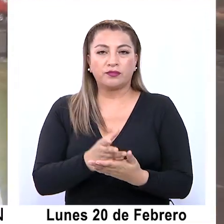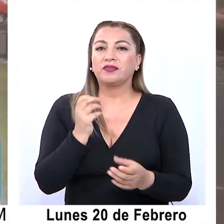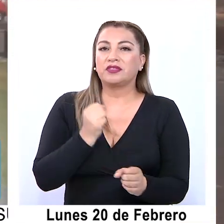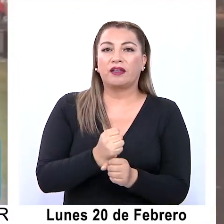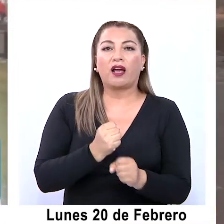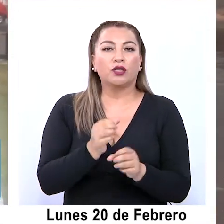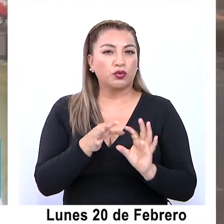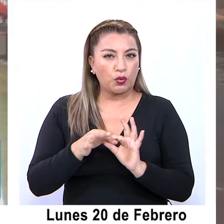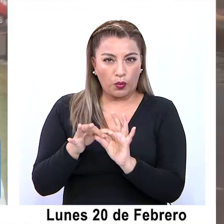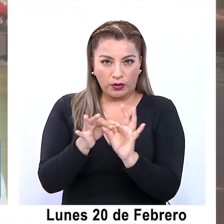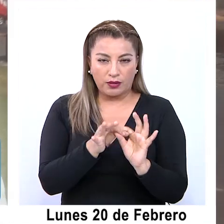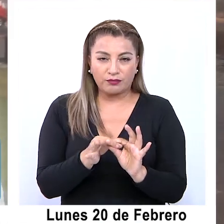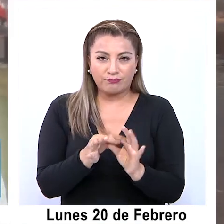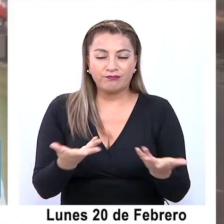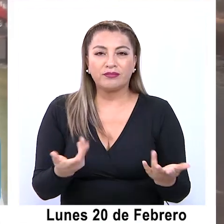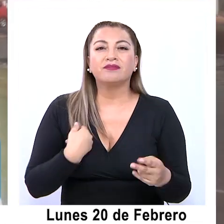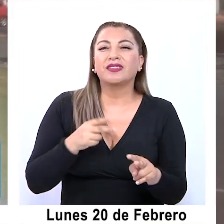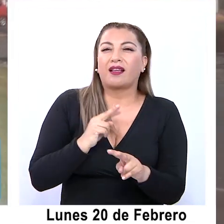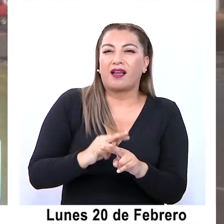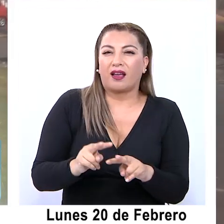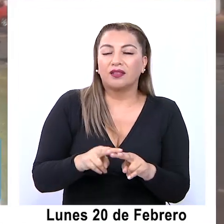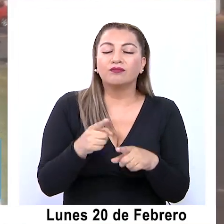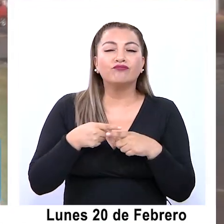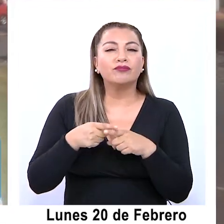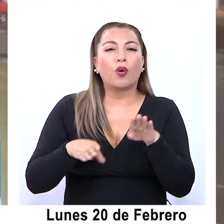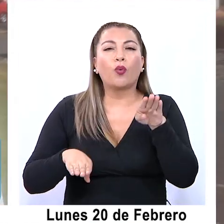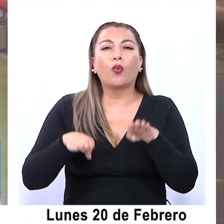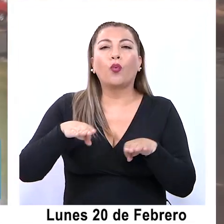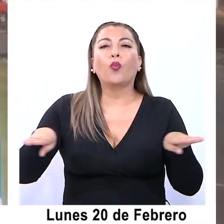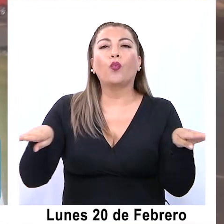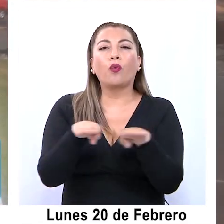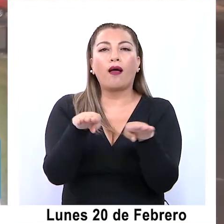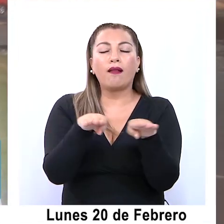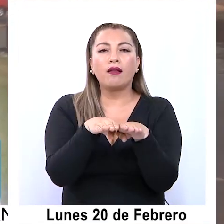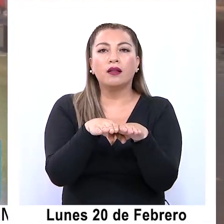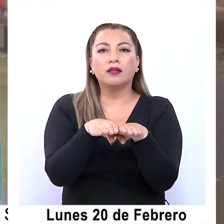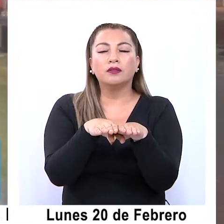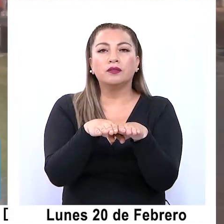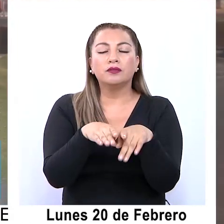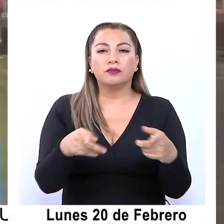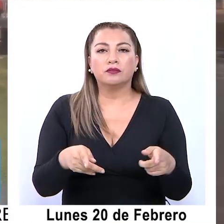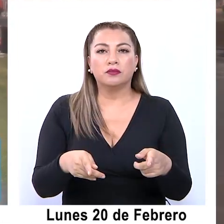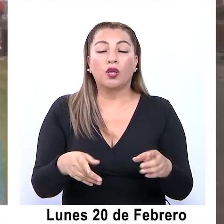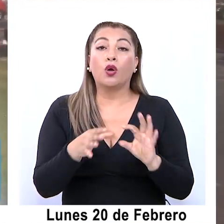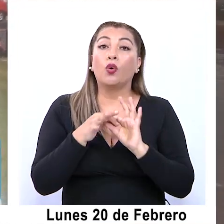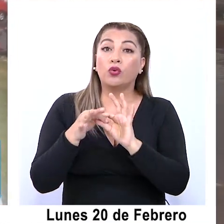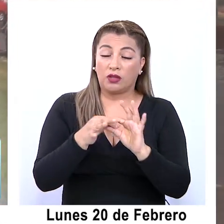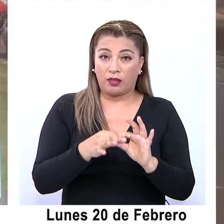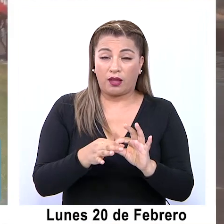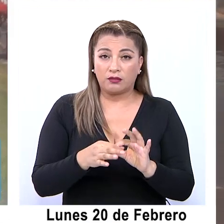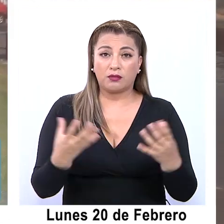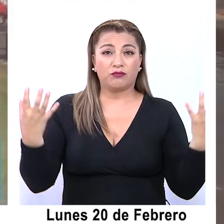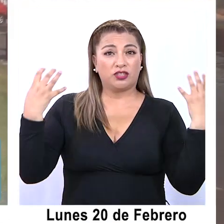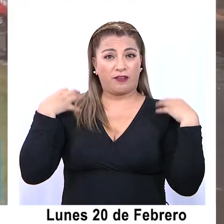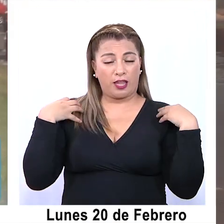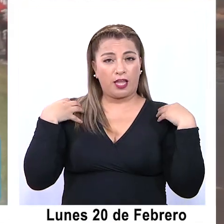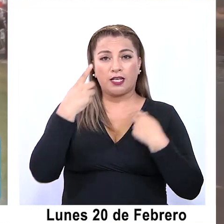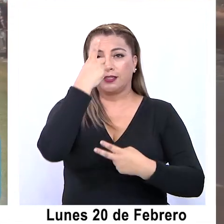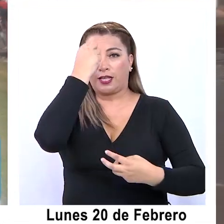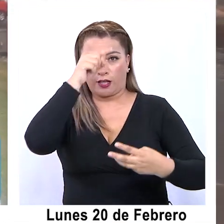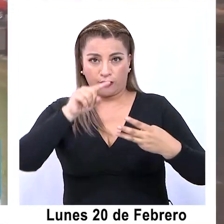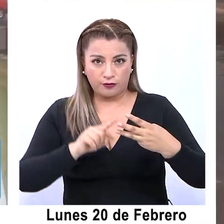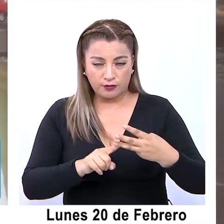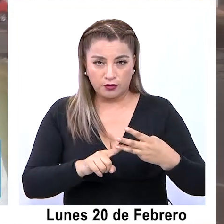en unidad por construir una sociedad más justa, con unidad y con responsabilidad y seriedad también, con